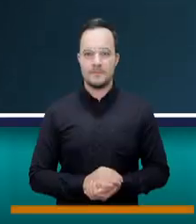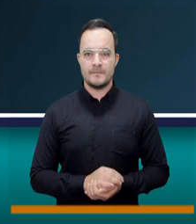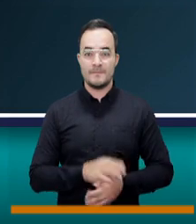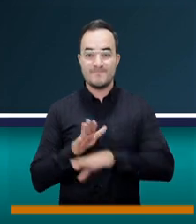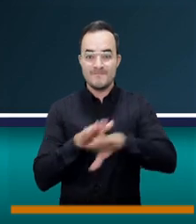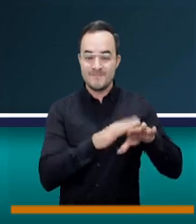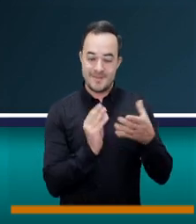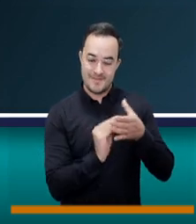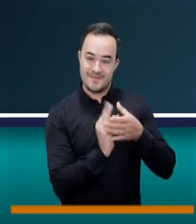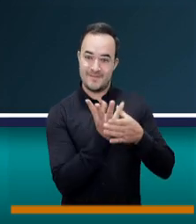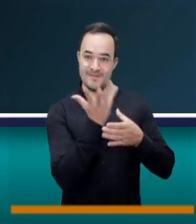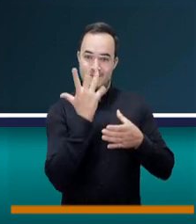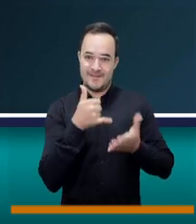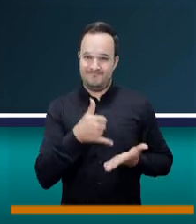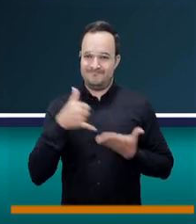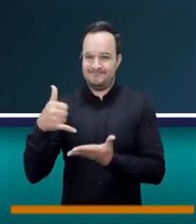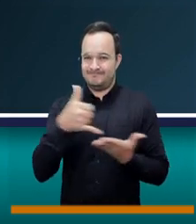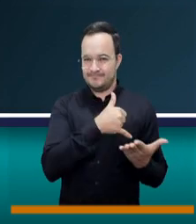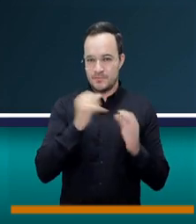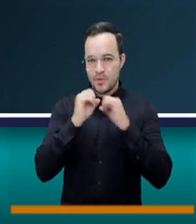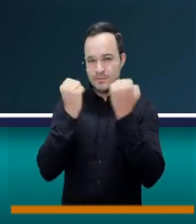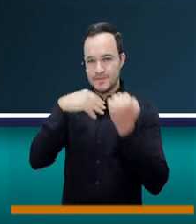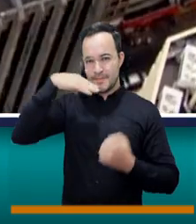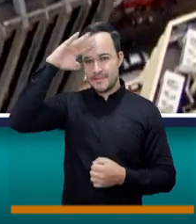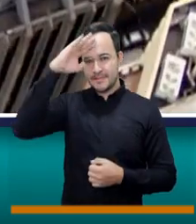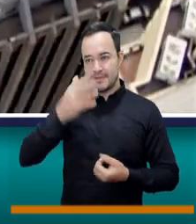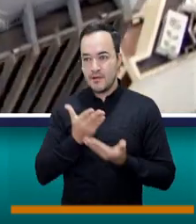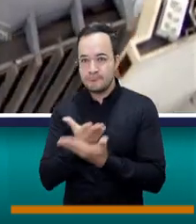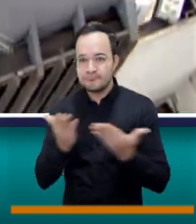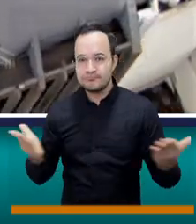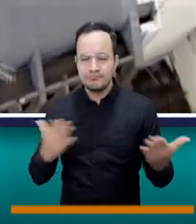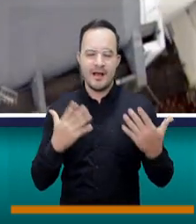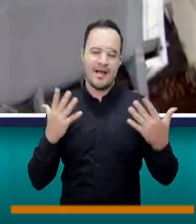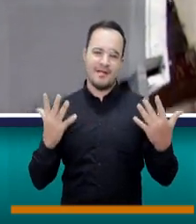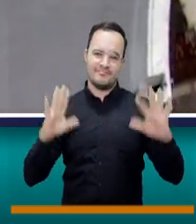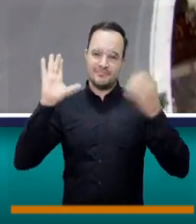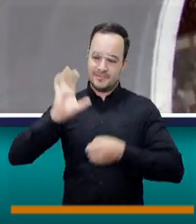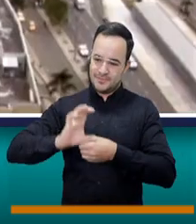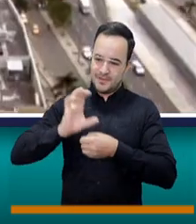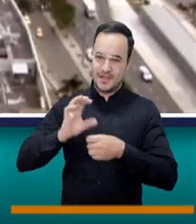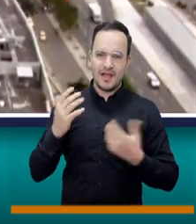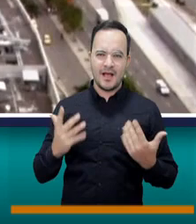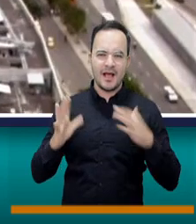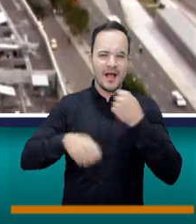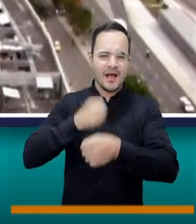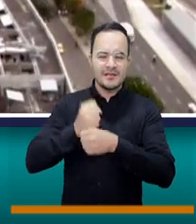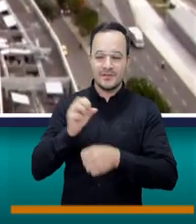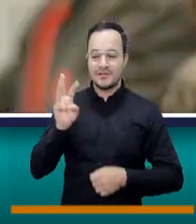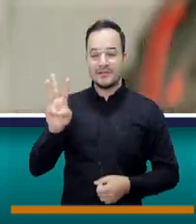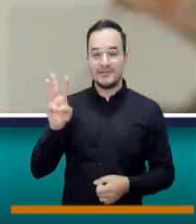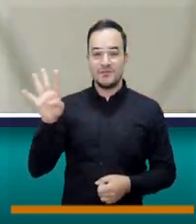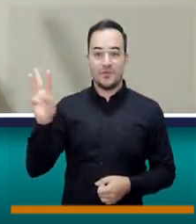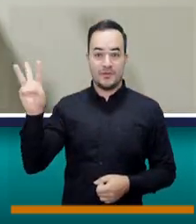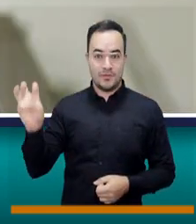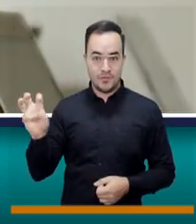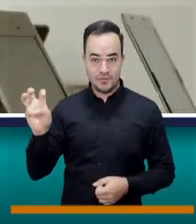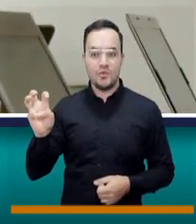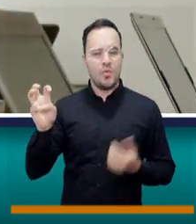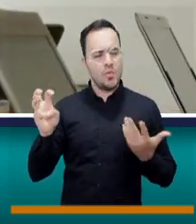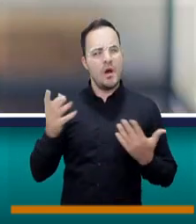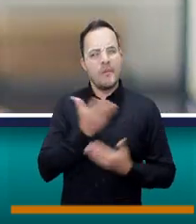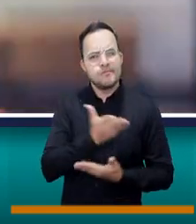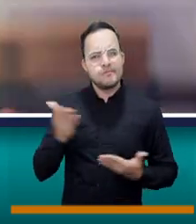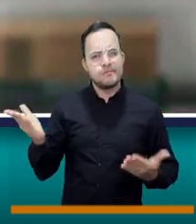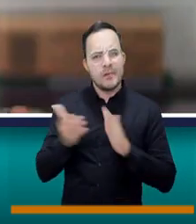Con la entrega de la Orquídea Consejo de Medellín, la ciudad celebra su cumpleaños 348 y exalta las